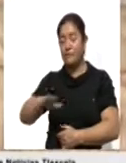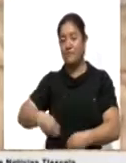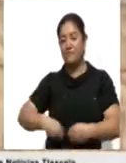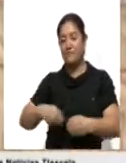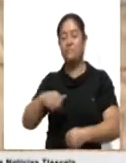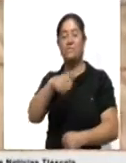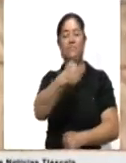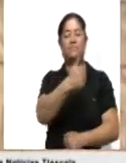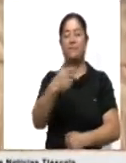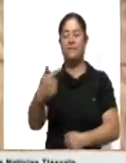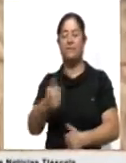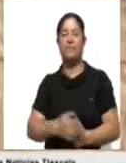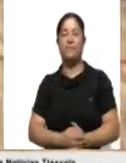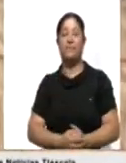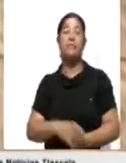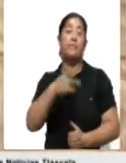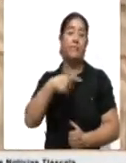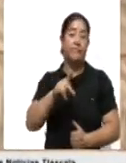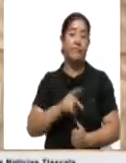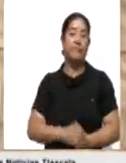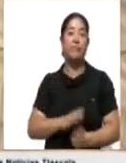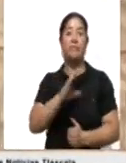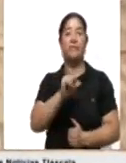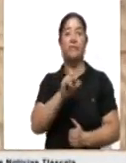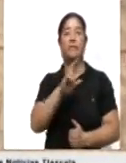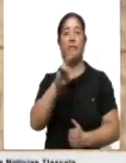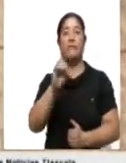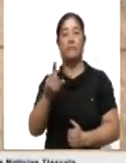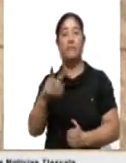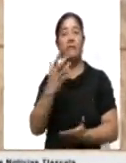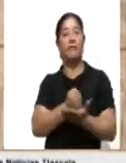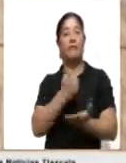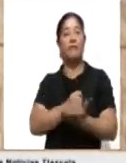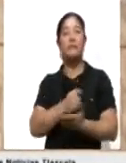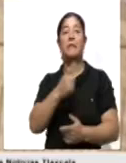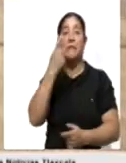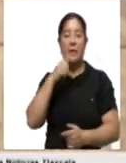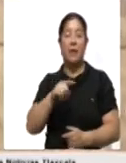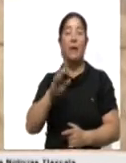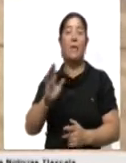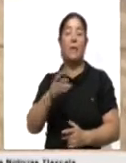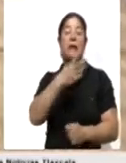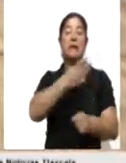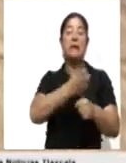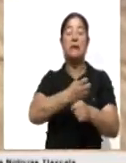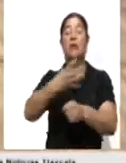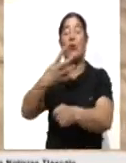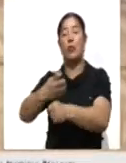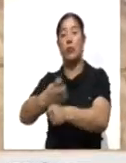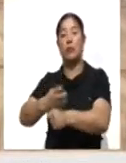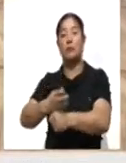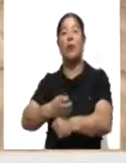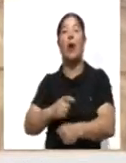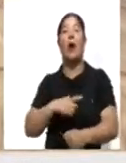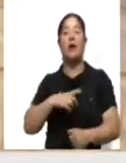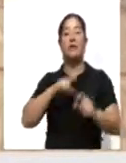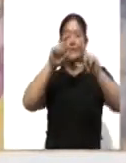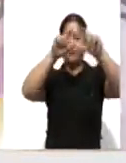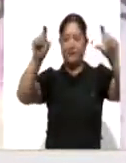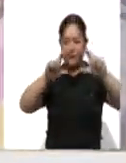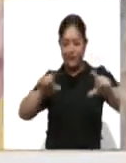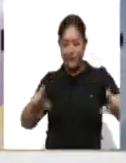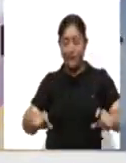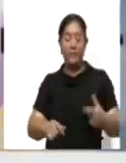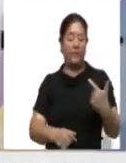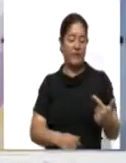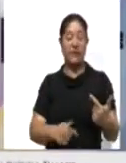y 11-6. Sin embargo, Carlos Endejas vino de atrás para ganar el tercero y cuarto set con marcadores de 11-7 y